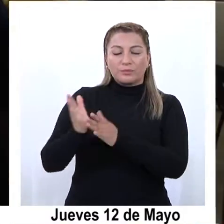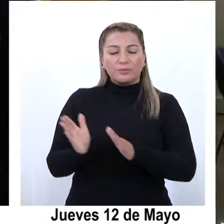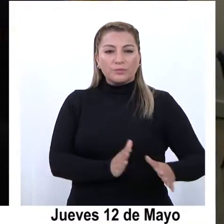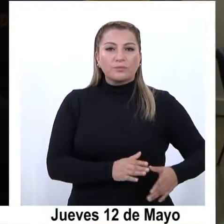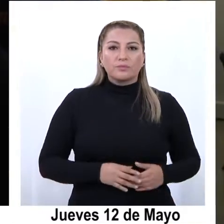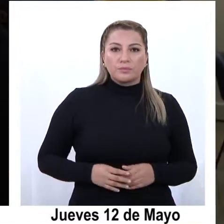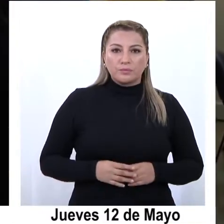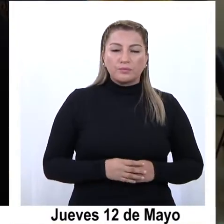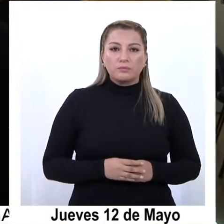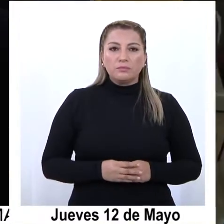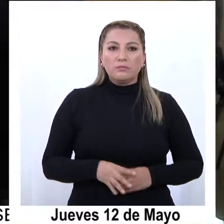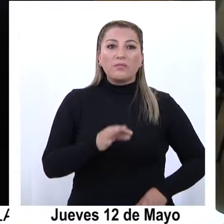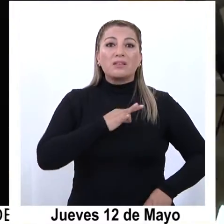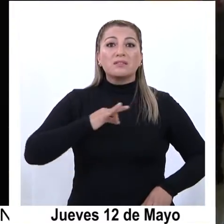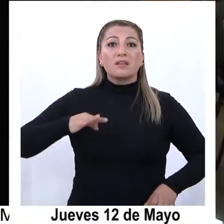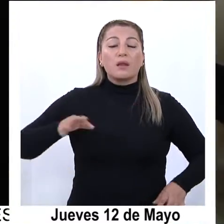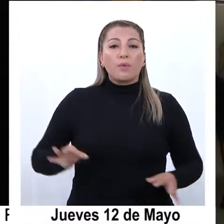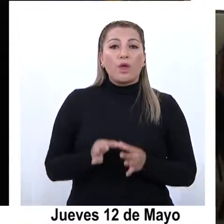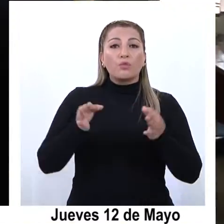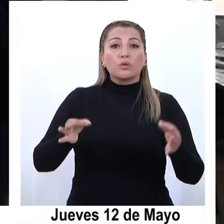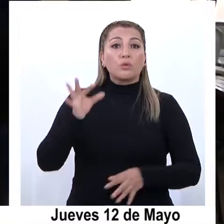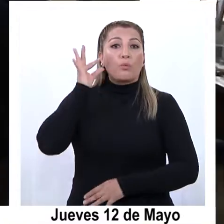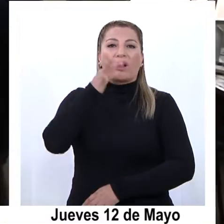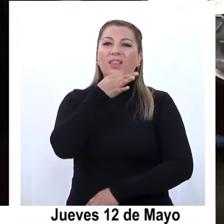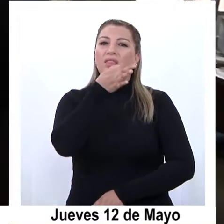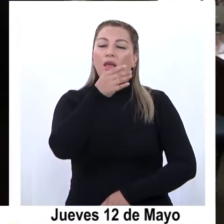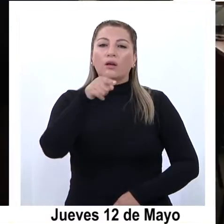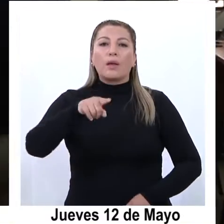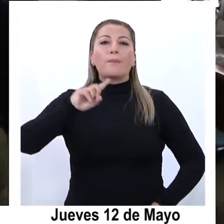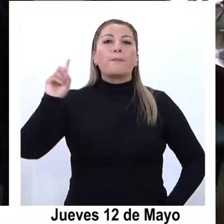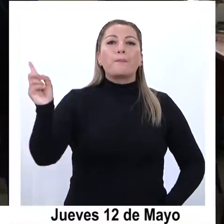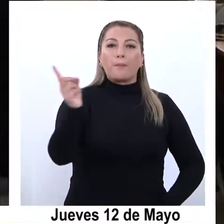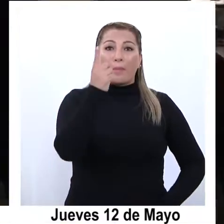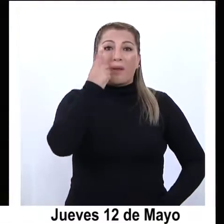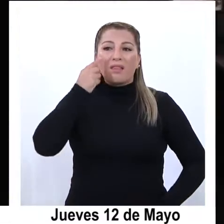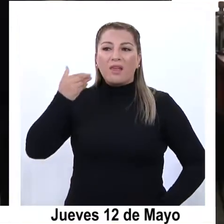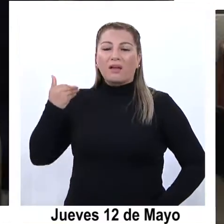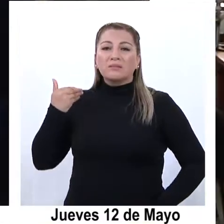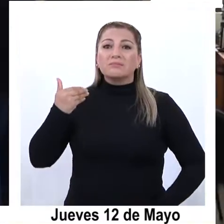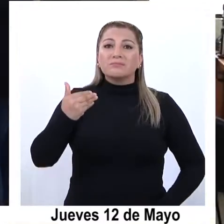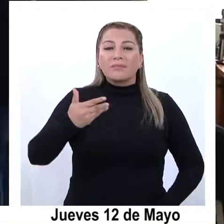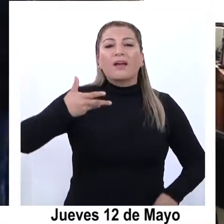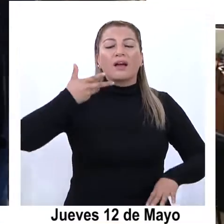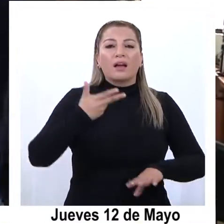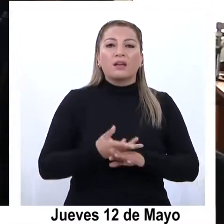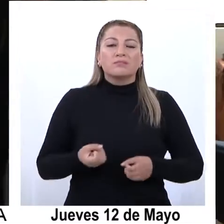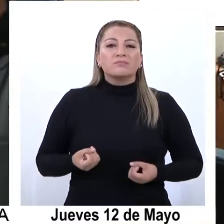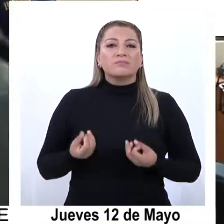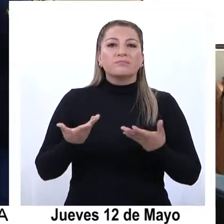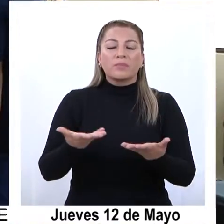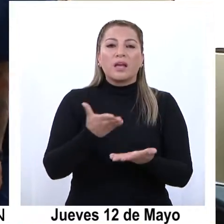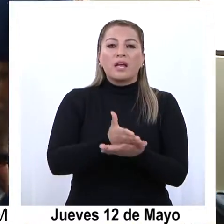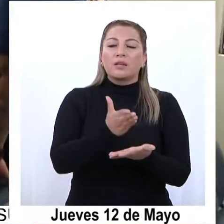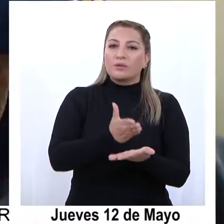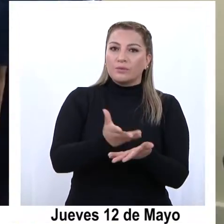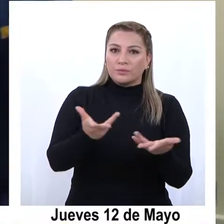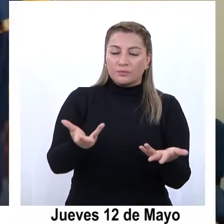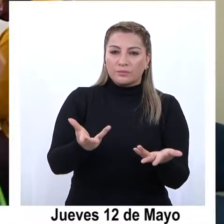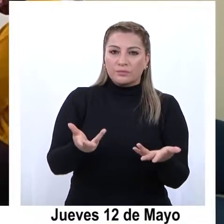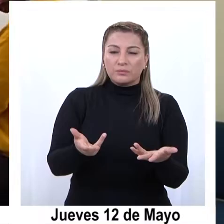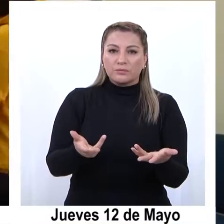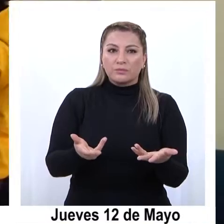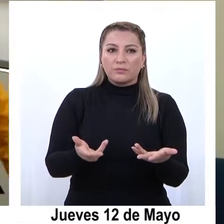La Seremia de Educación afirmó que desde el primer día han estado a disposición de los establecimientos